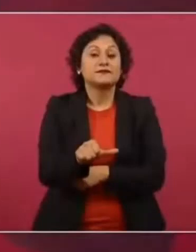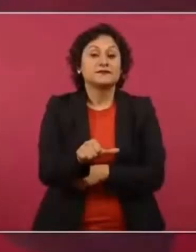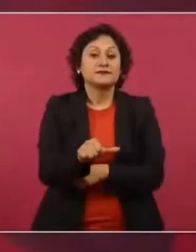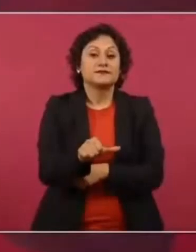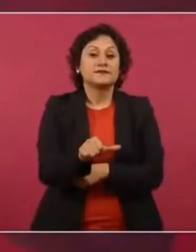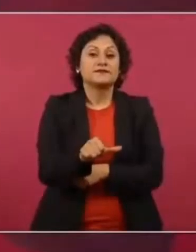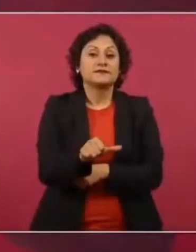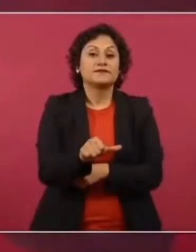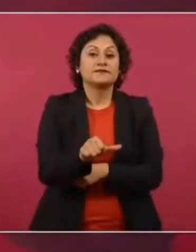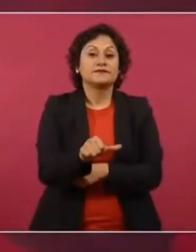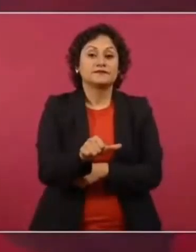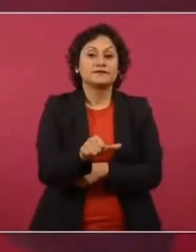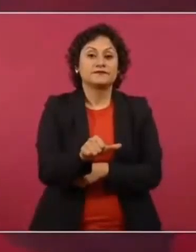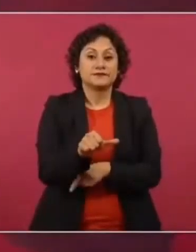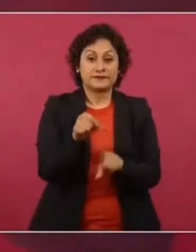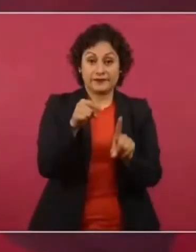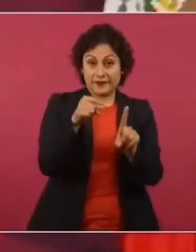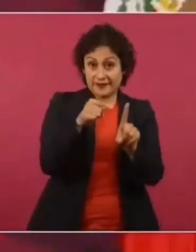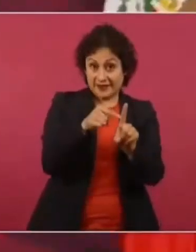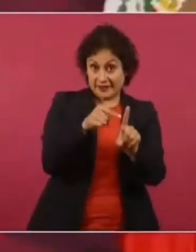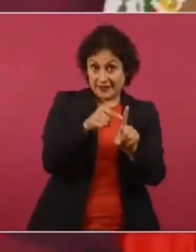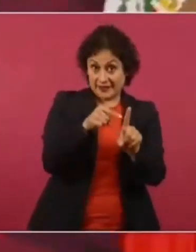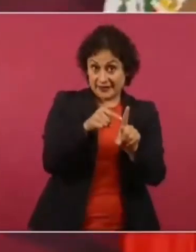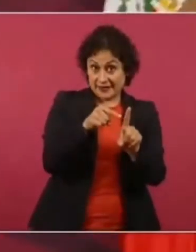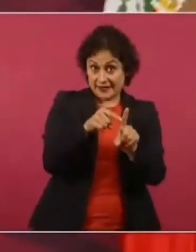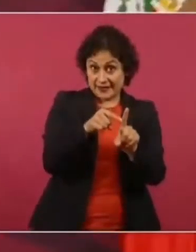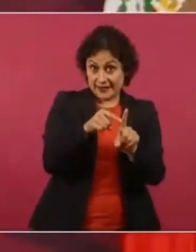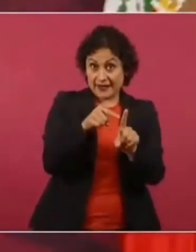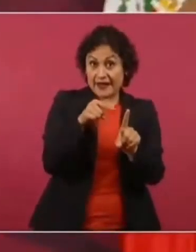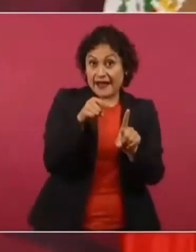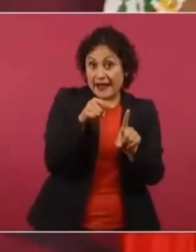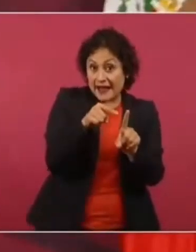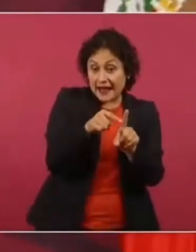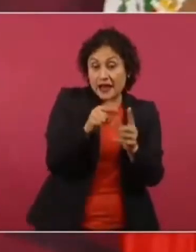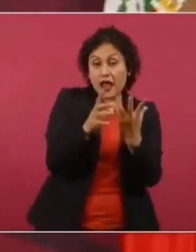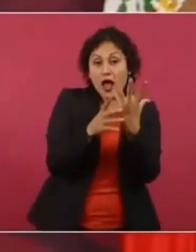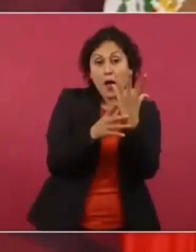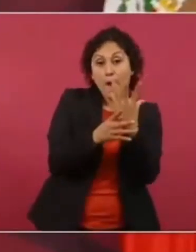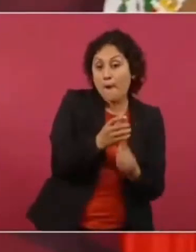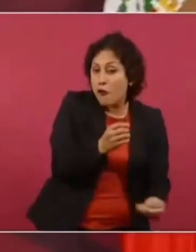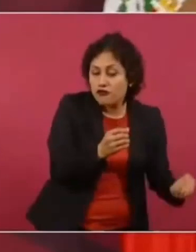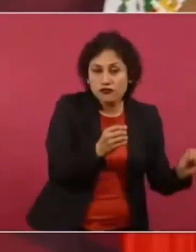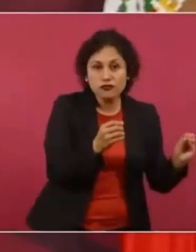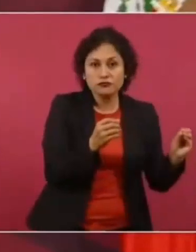El hermano que supuestamente había falsificado las firmas.